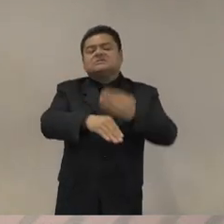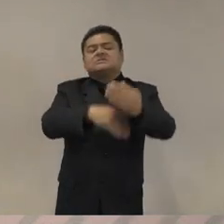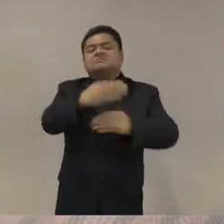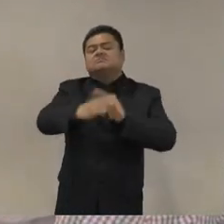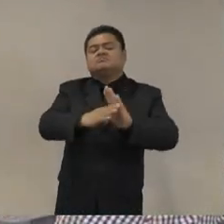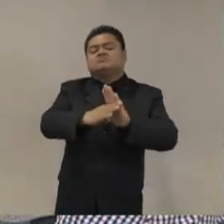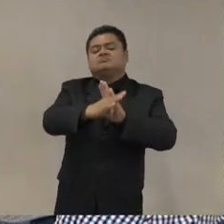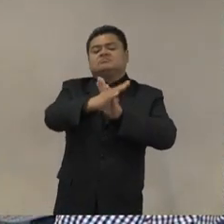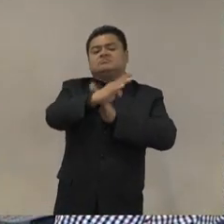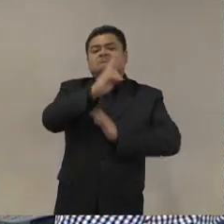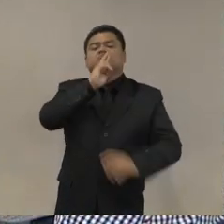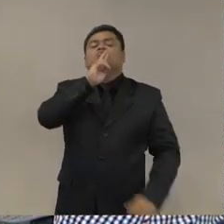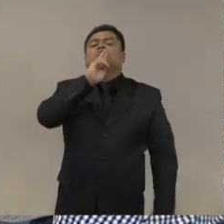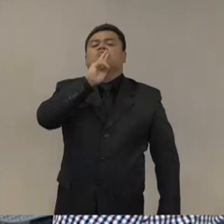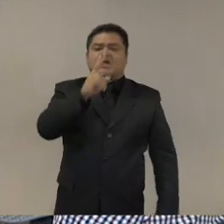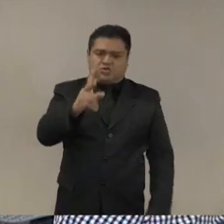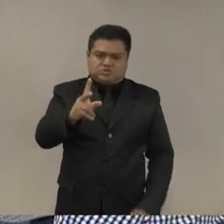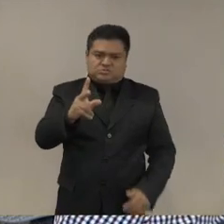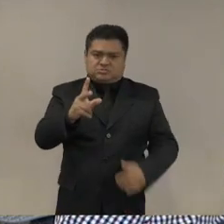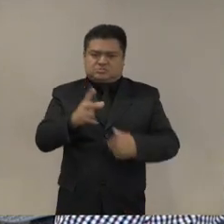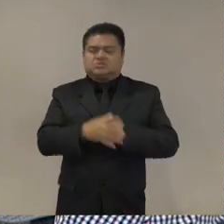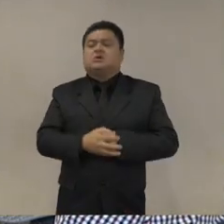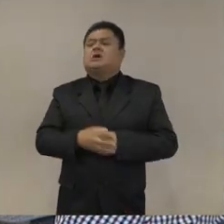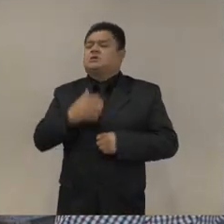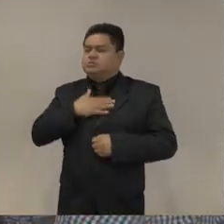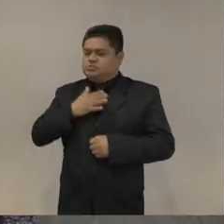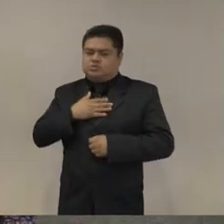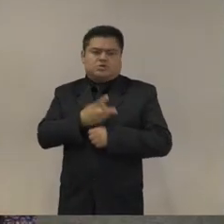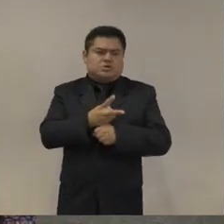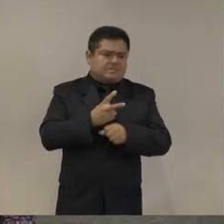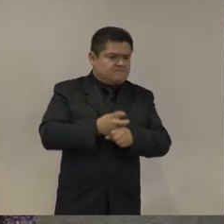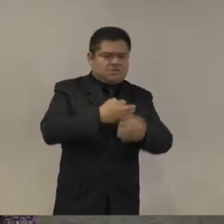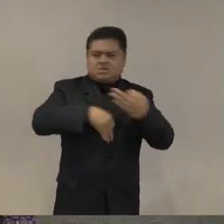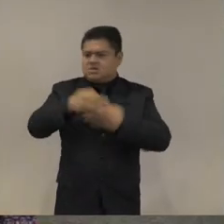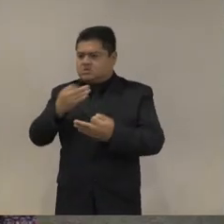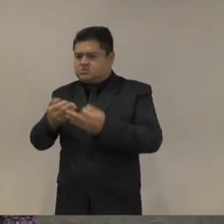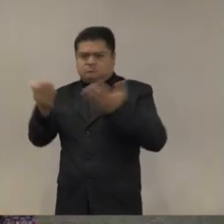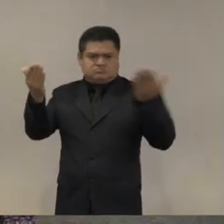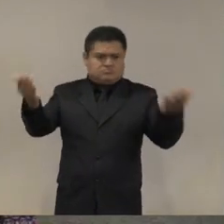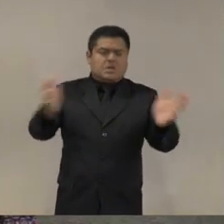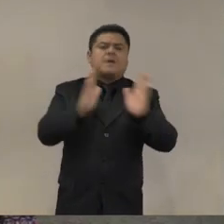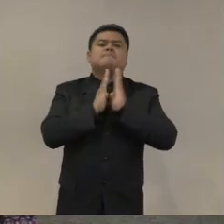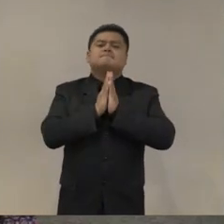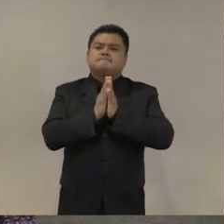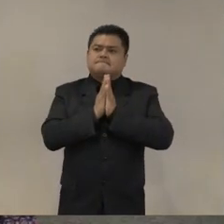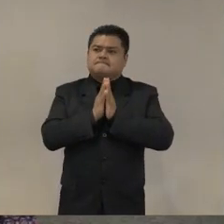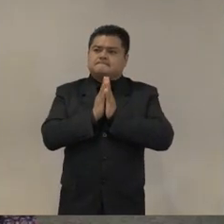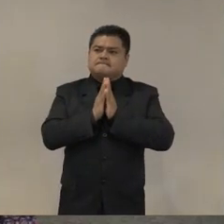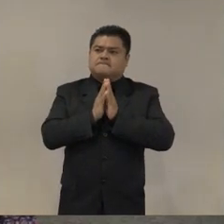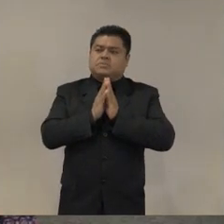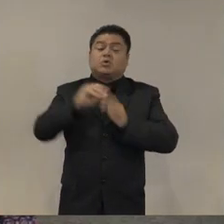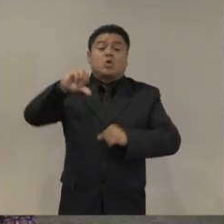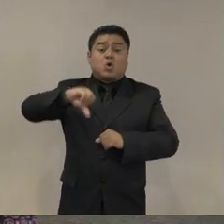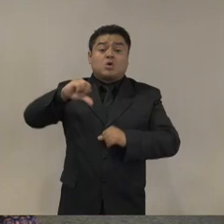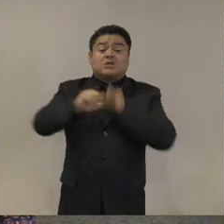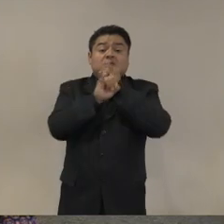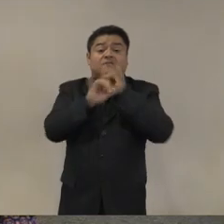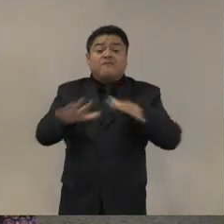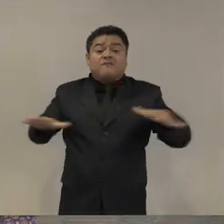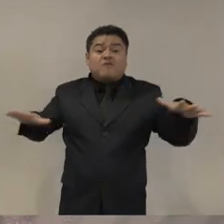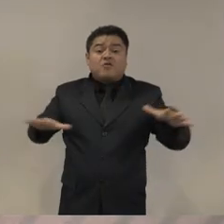las invito los invito a leer el reporte presentado el día de hoy